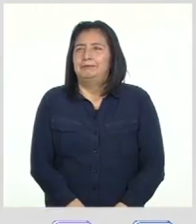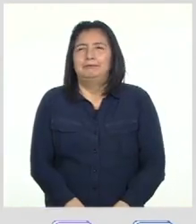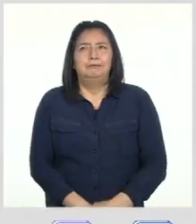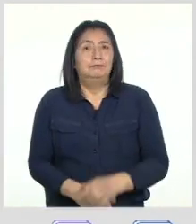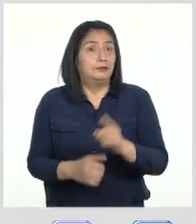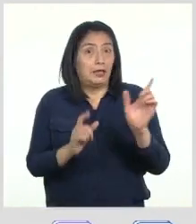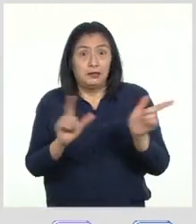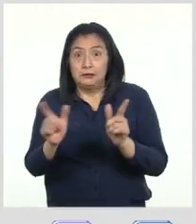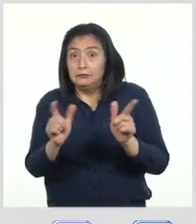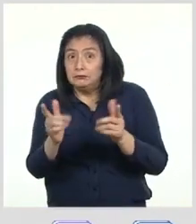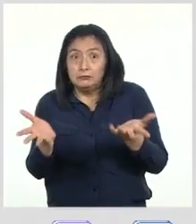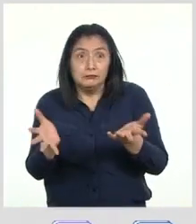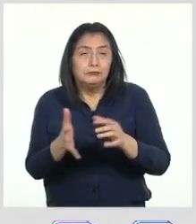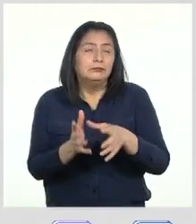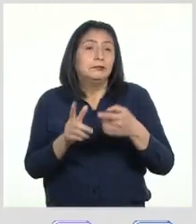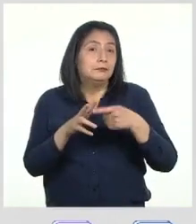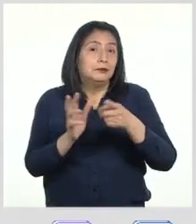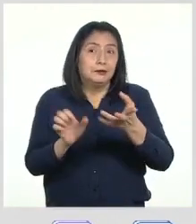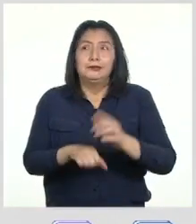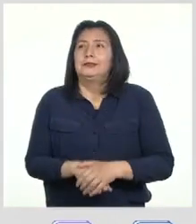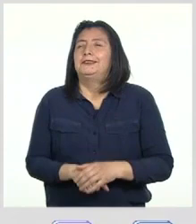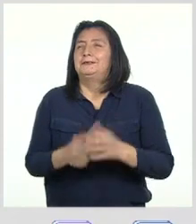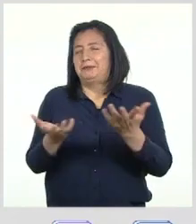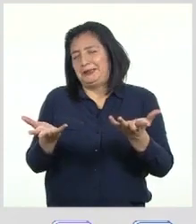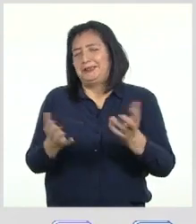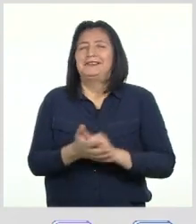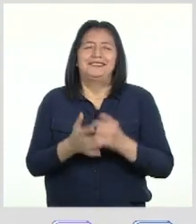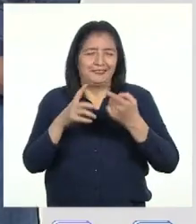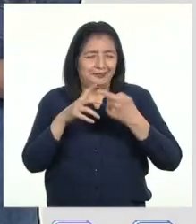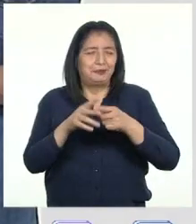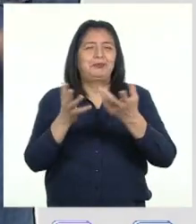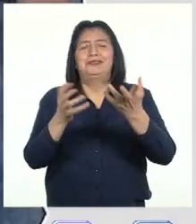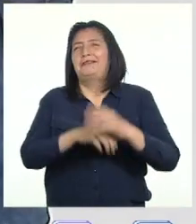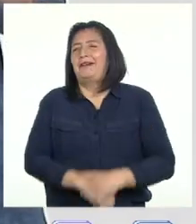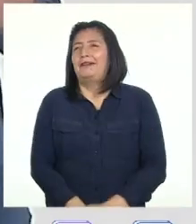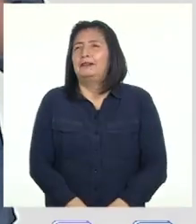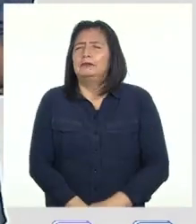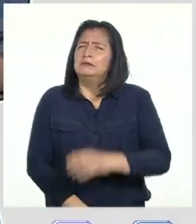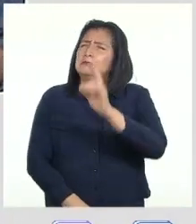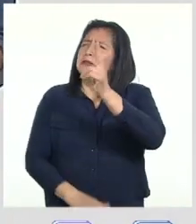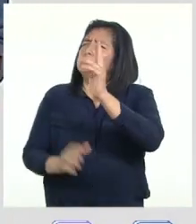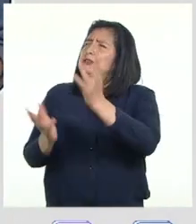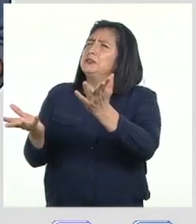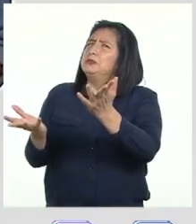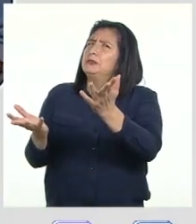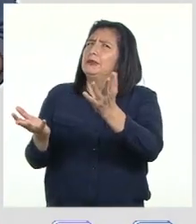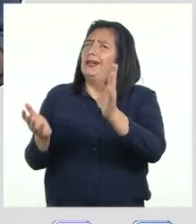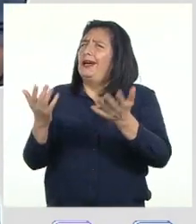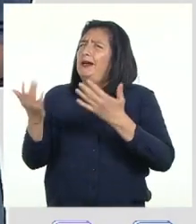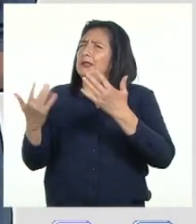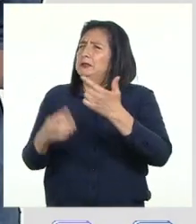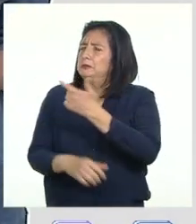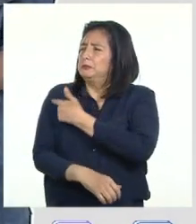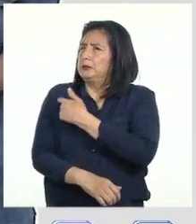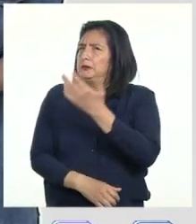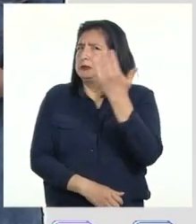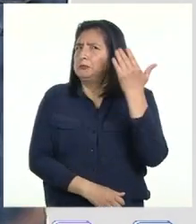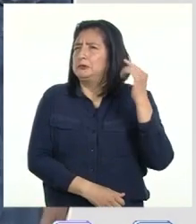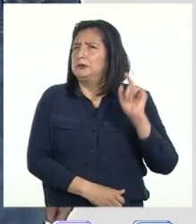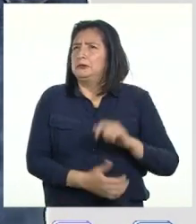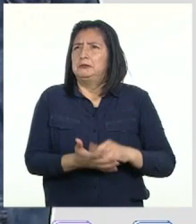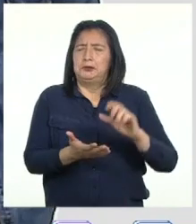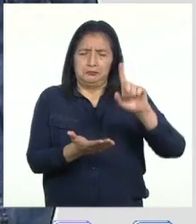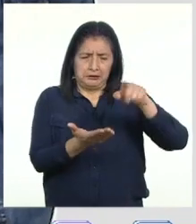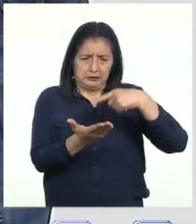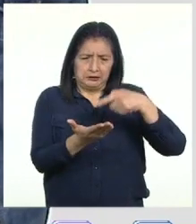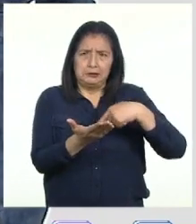¿Están listas y listos para comenzar? Pues, empecemos Profesora, hablando de las vacunas, le cuento que hace poco me llegó un